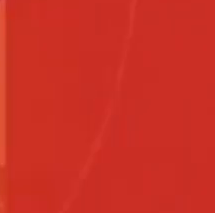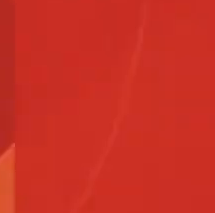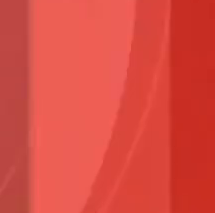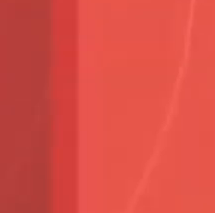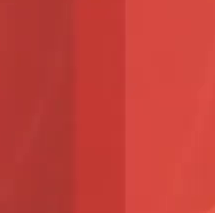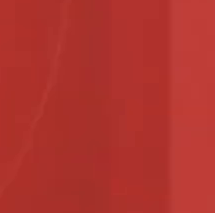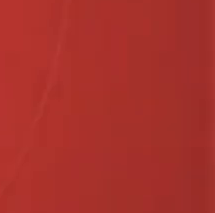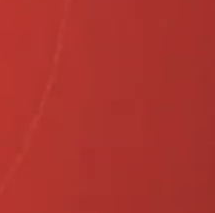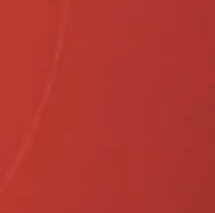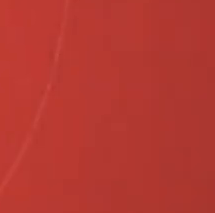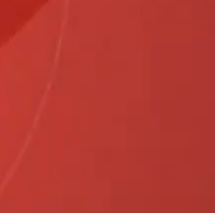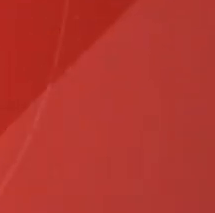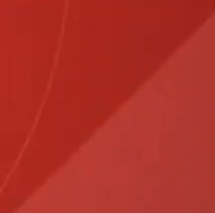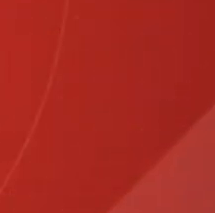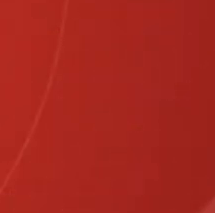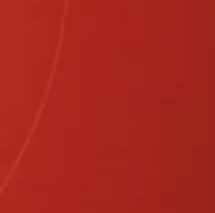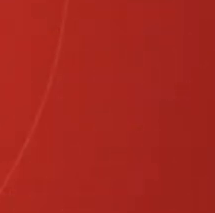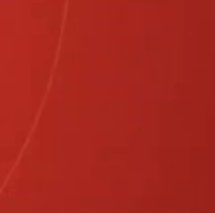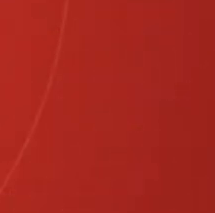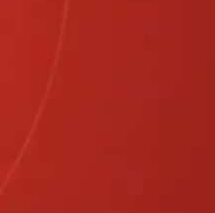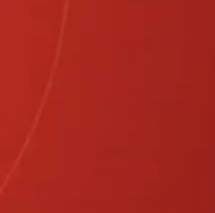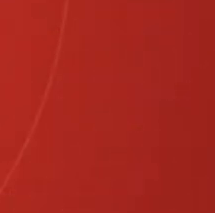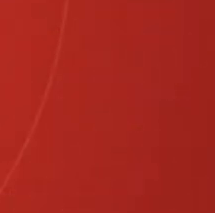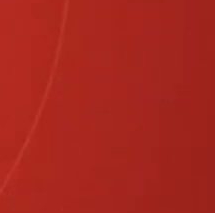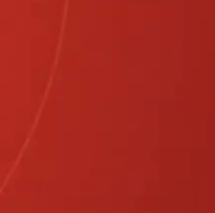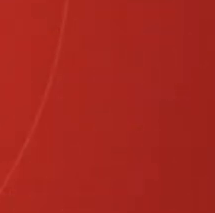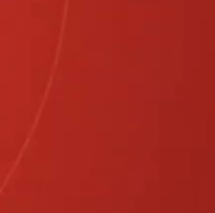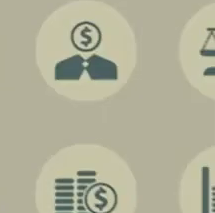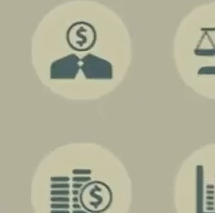rtbc noticias del mediodía